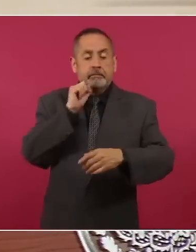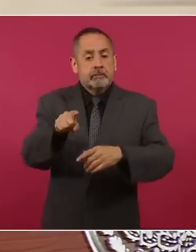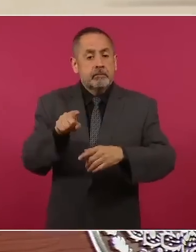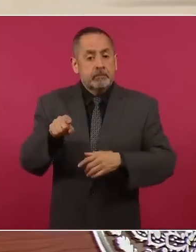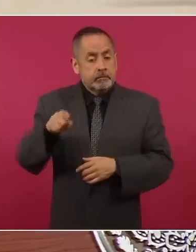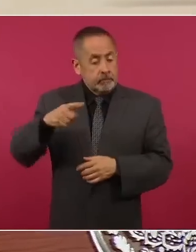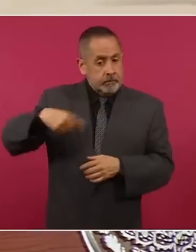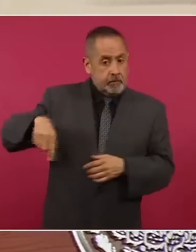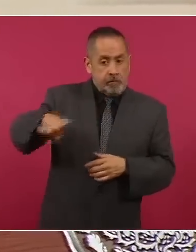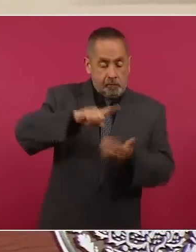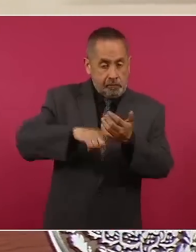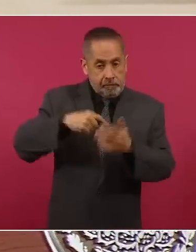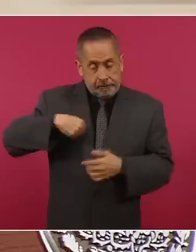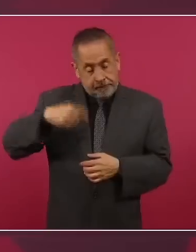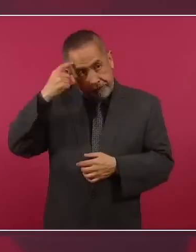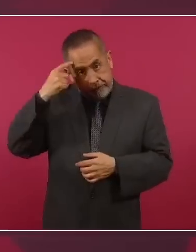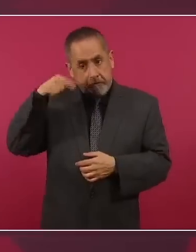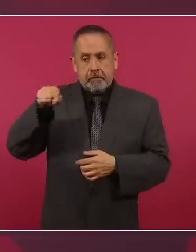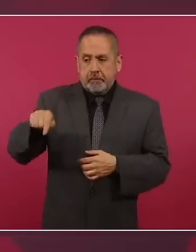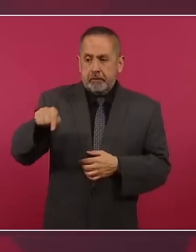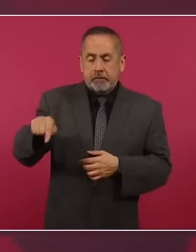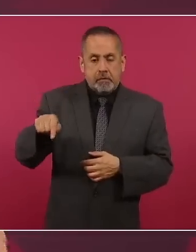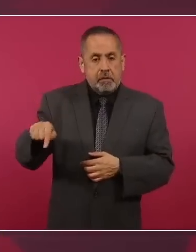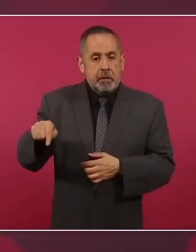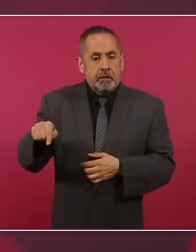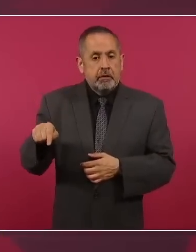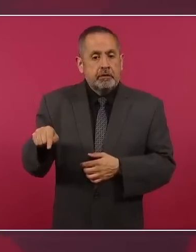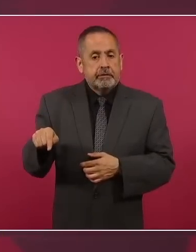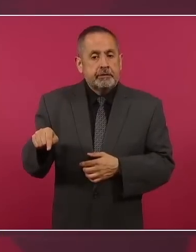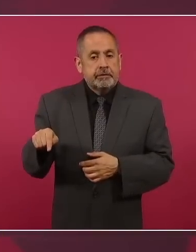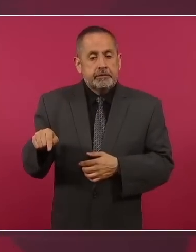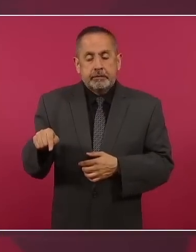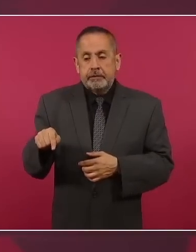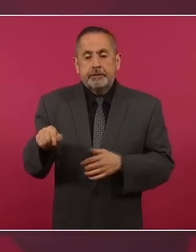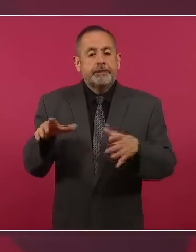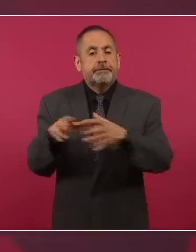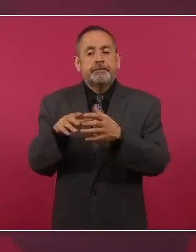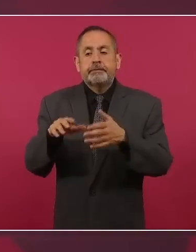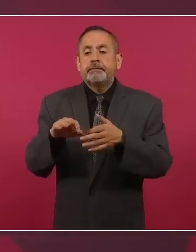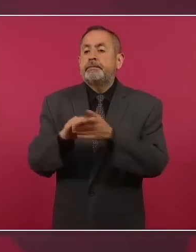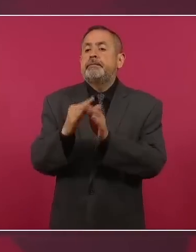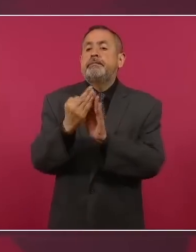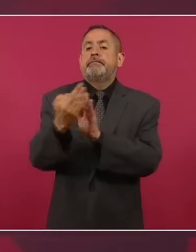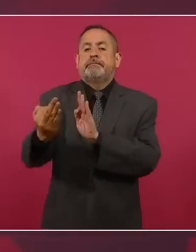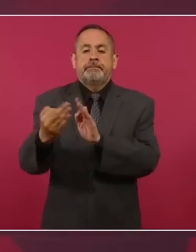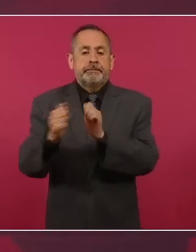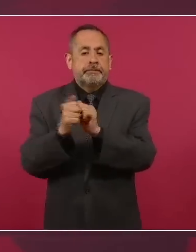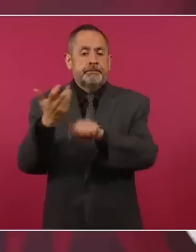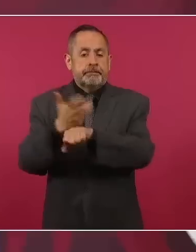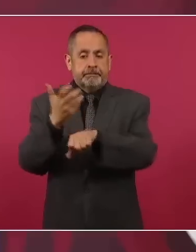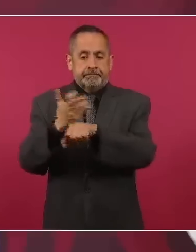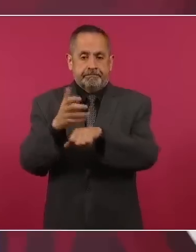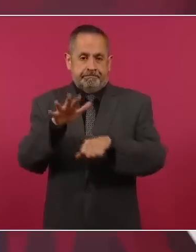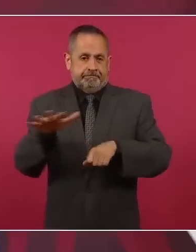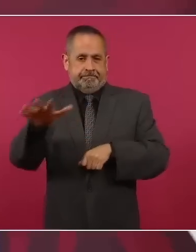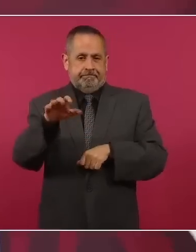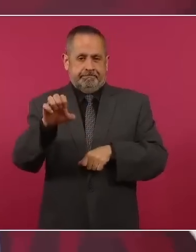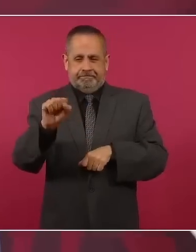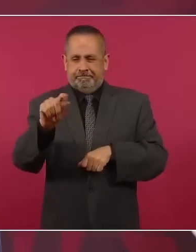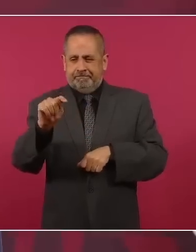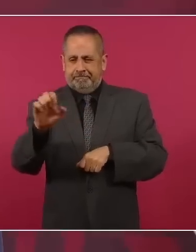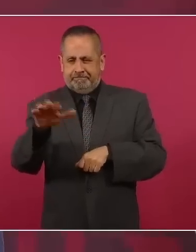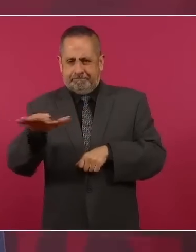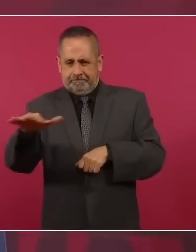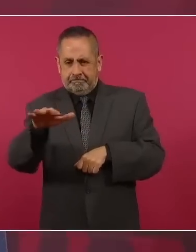es pensar en la costa este de Estados Unidos, que está prácticamente